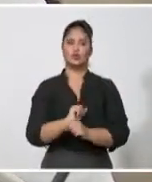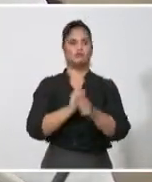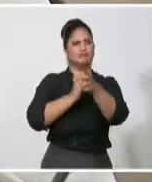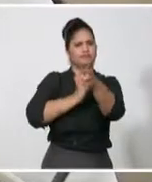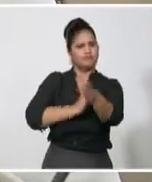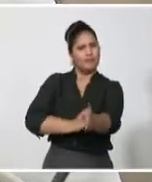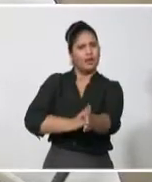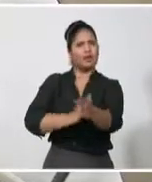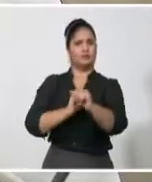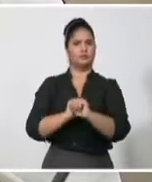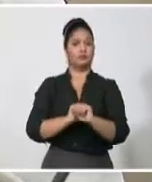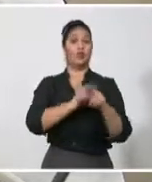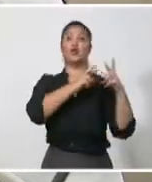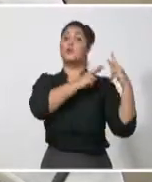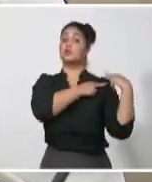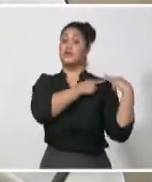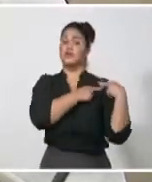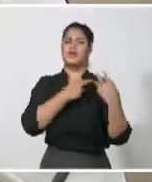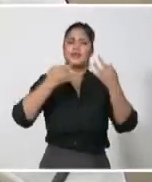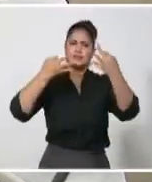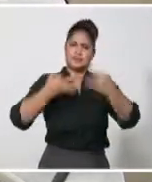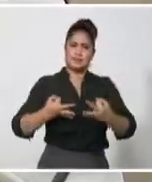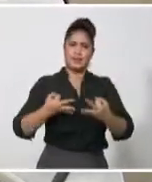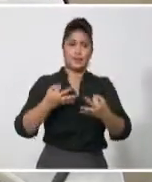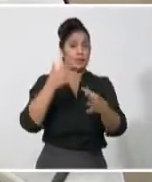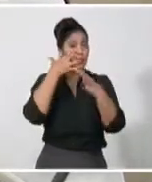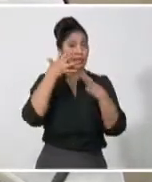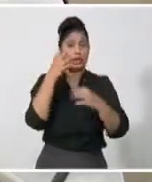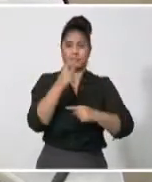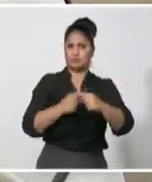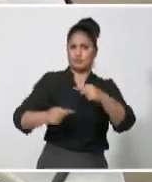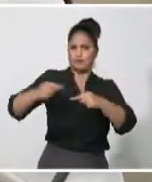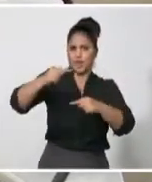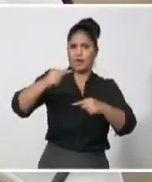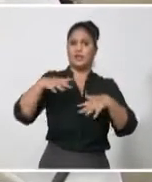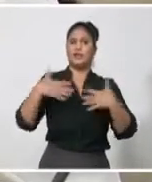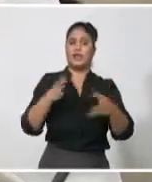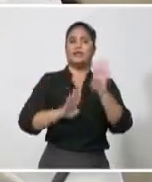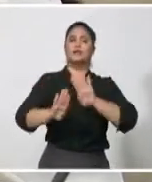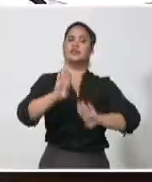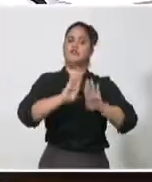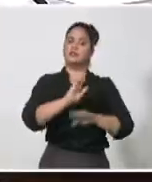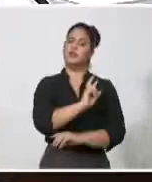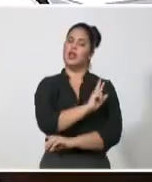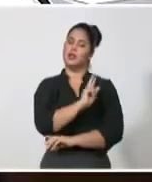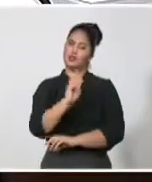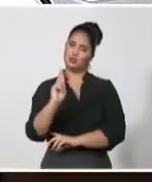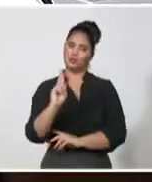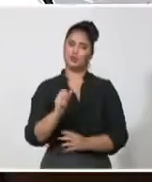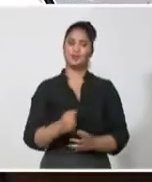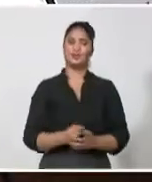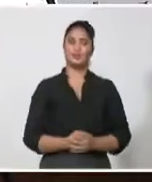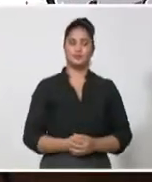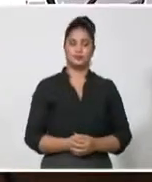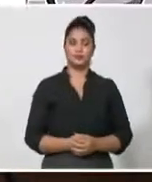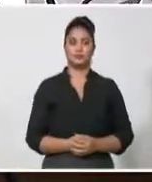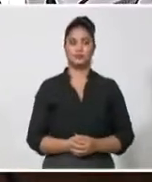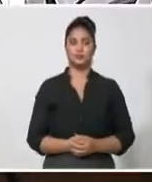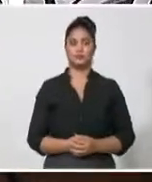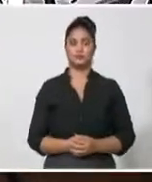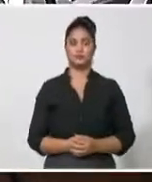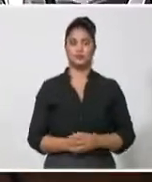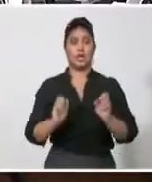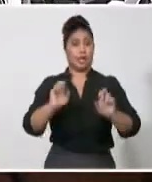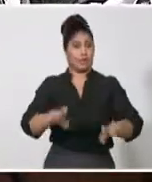corresponde y siempre poner el máximo en ese objetivo. Para alcanzar ese objetivo es